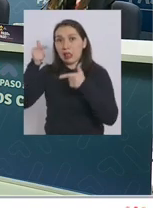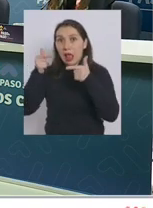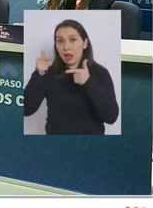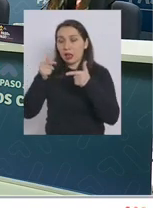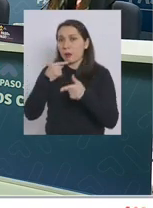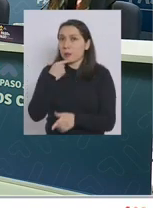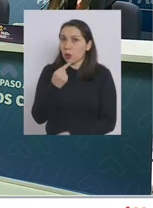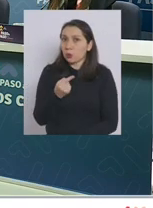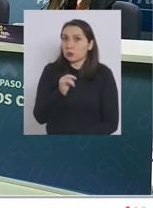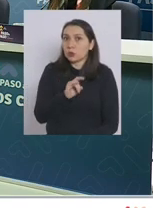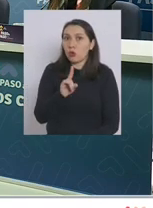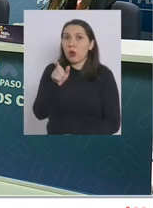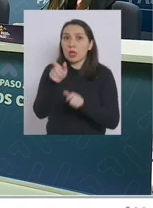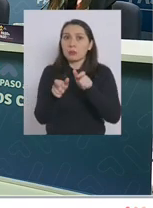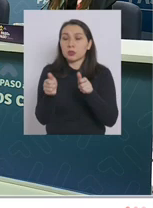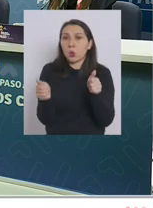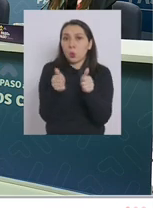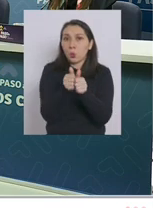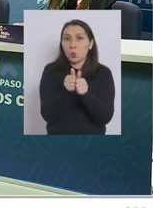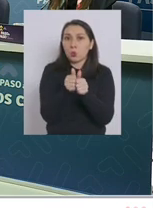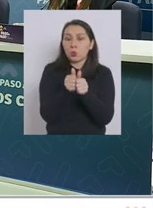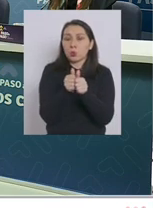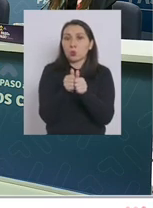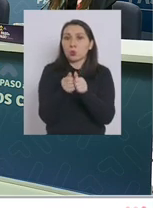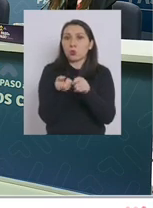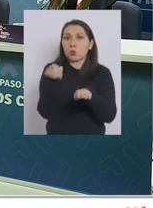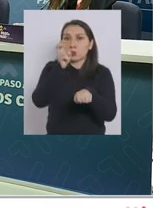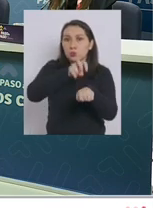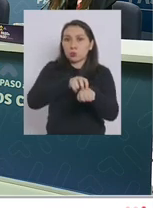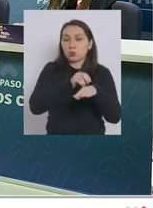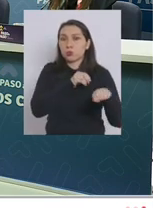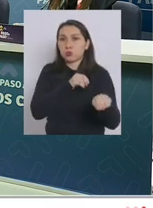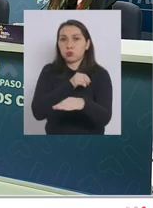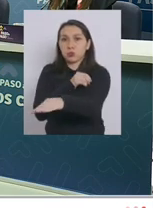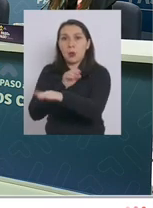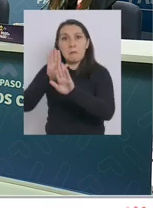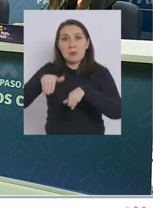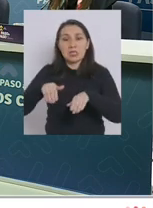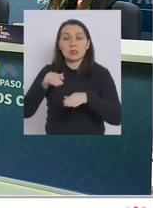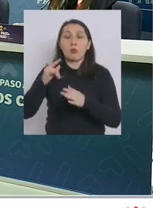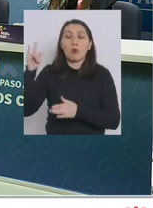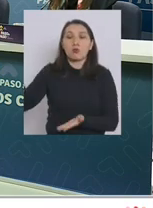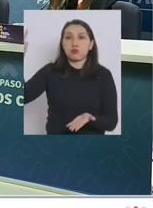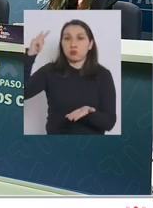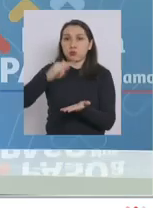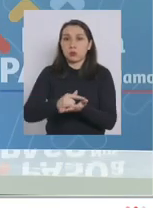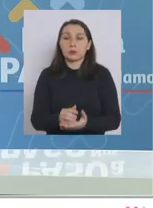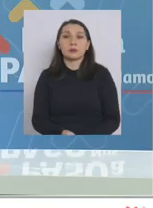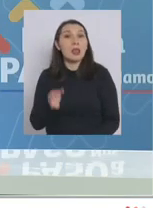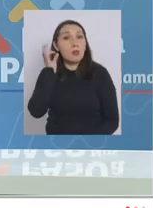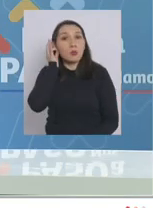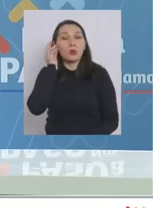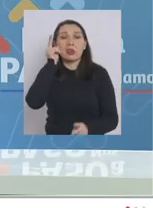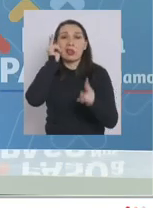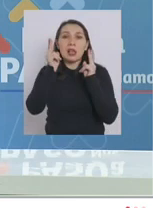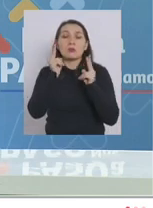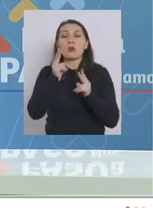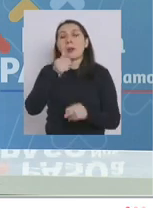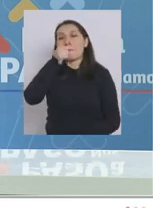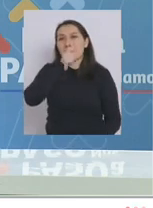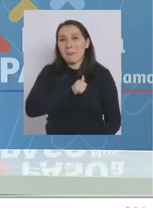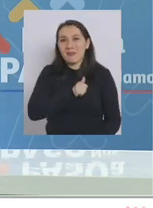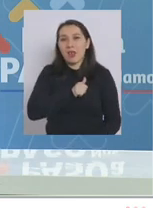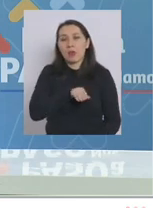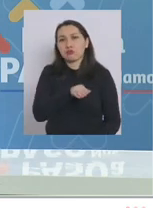¿se va también a ubicar a las personas que viajaron con ella además de quienes estuvieron en el mismo vuelo? Ella viajó en transporte privado